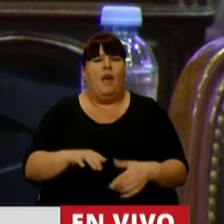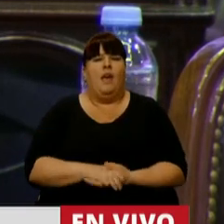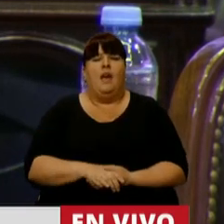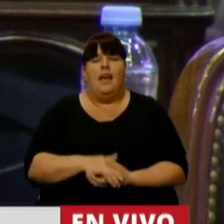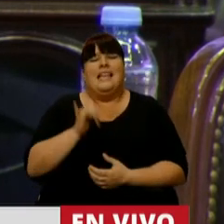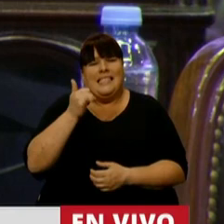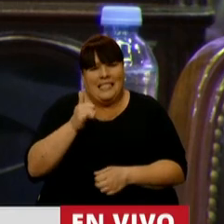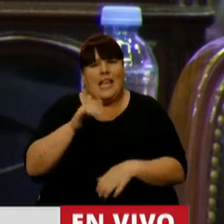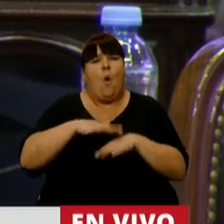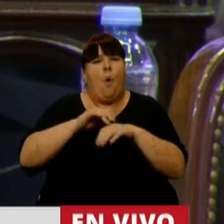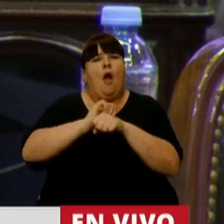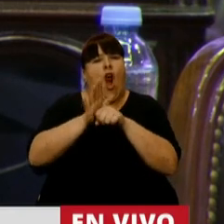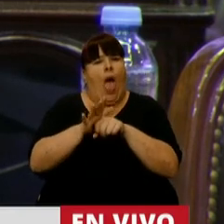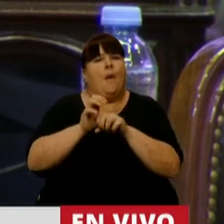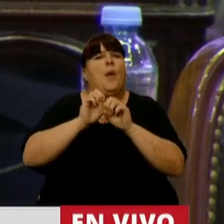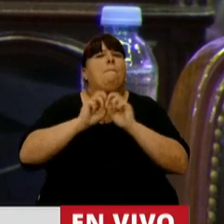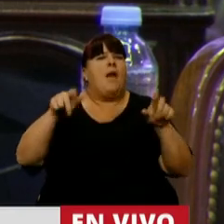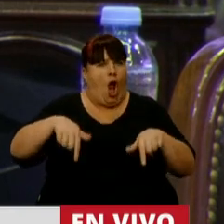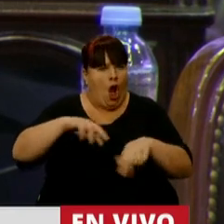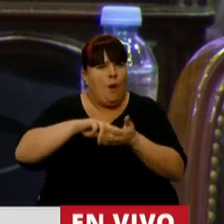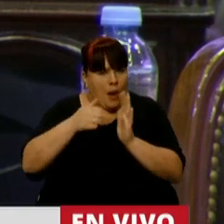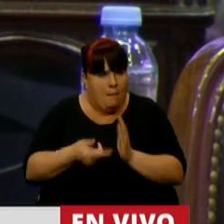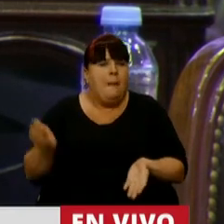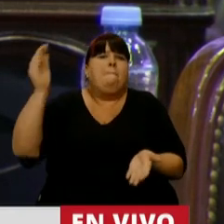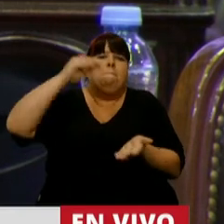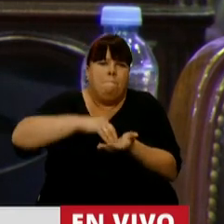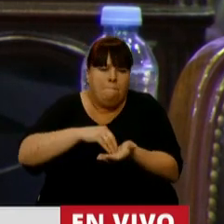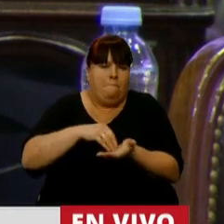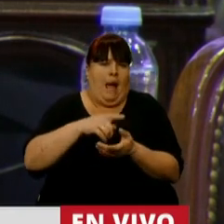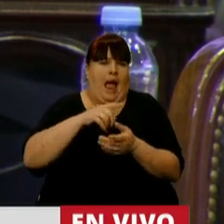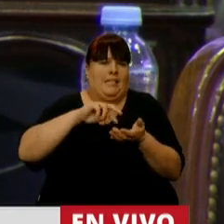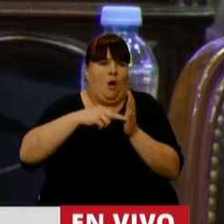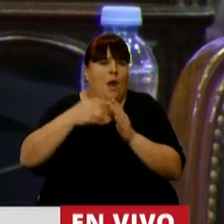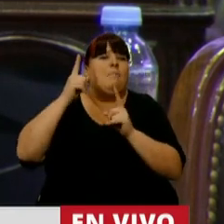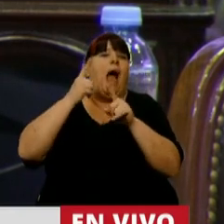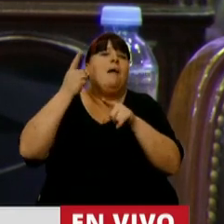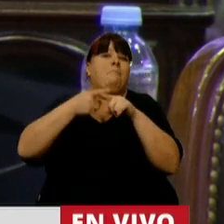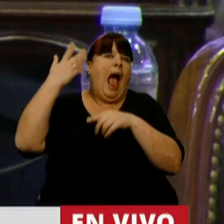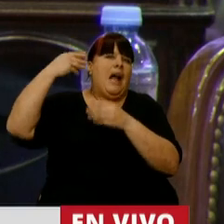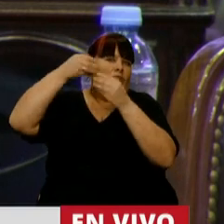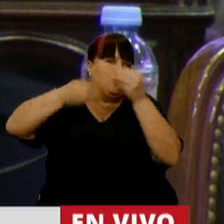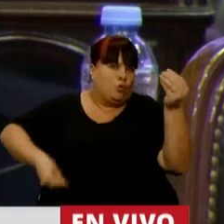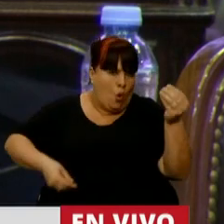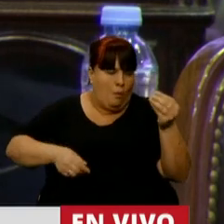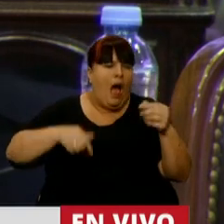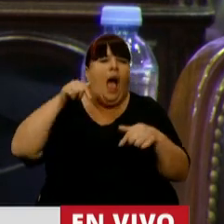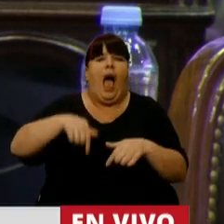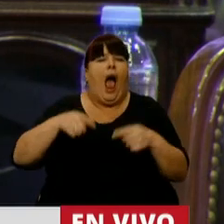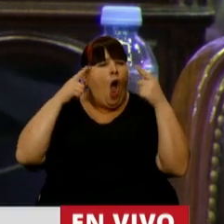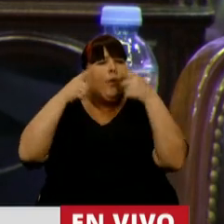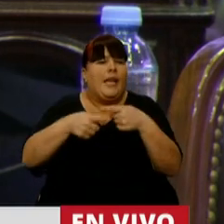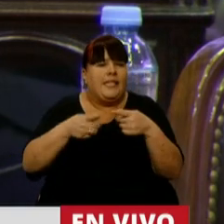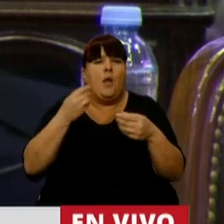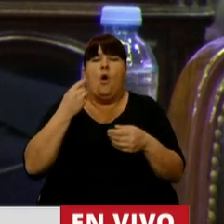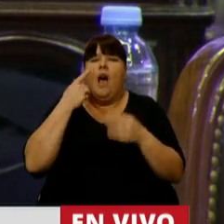que la pandemia agudizó problemas estructurales, generó nuevos y desnudó los que arrastramos hace años. Ahora el desafío es tener una